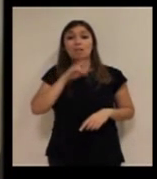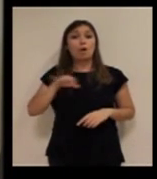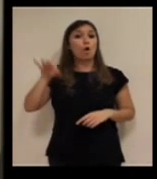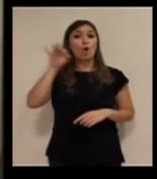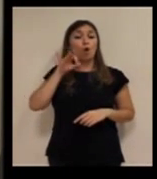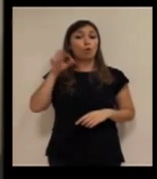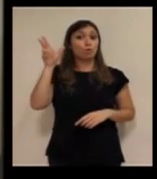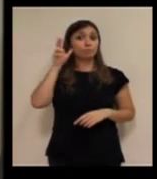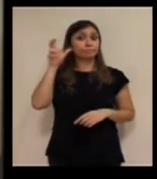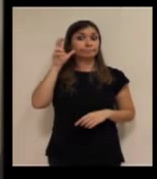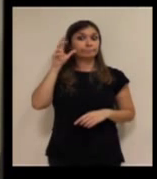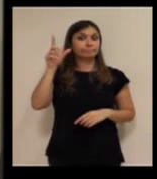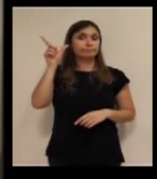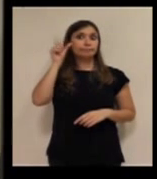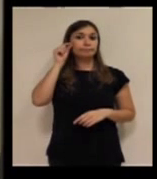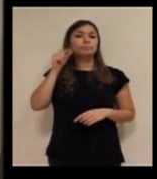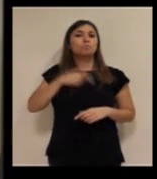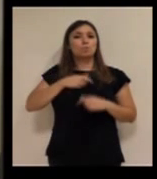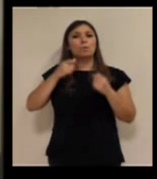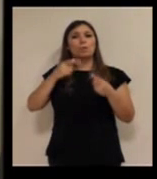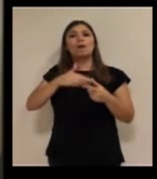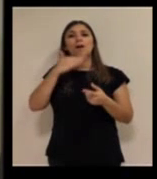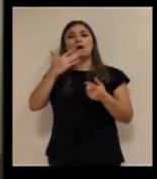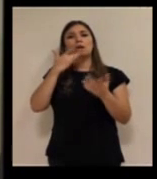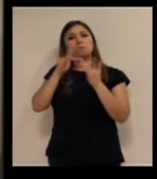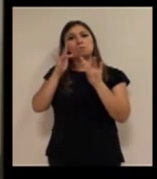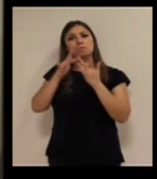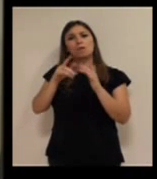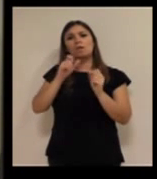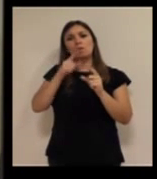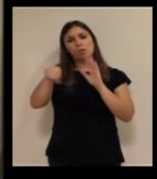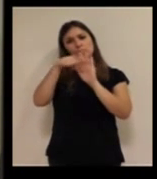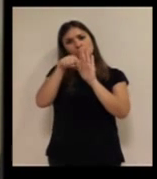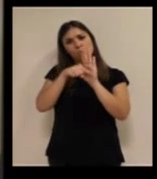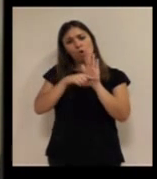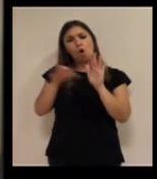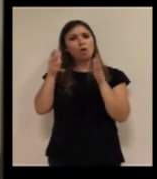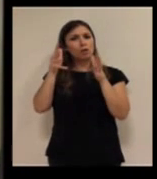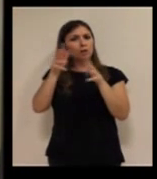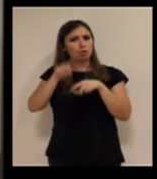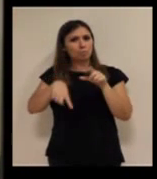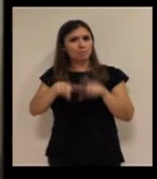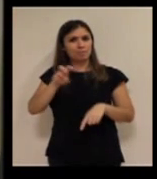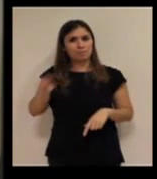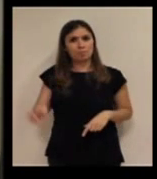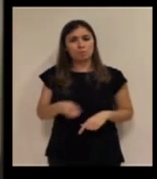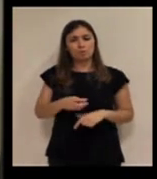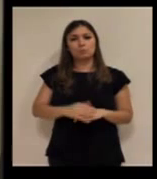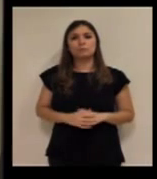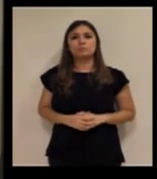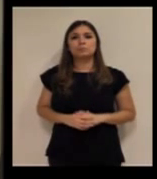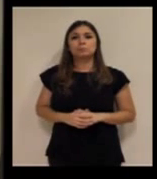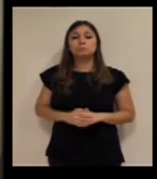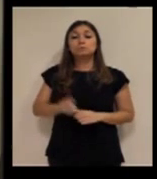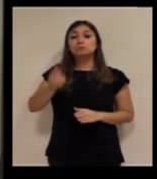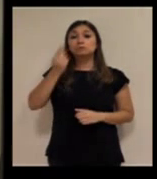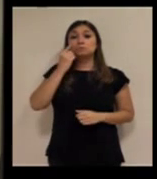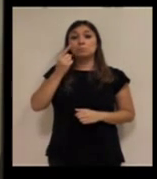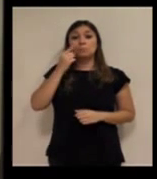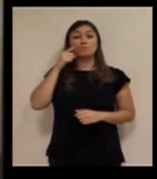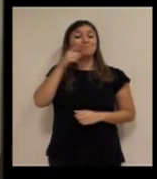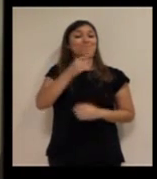o de oído, pues le puedes dar ciertas actuaciones o ciertas recomendaciones. Pero si lo veis, esto es